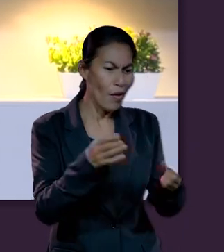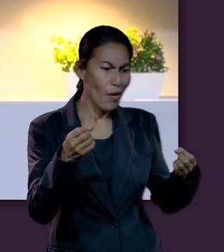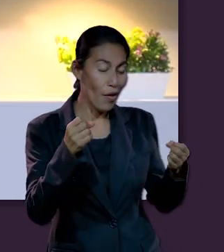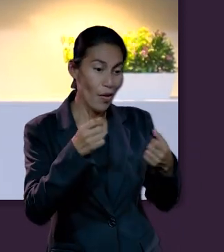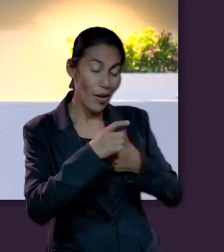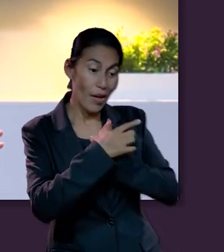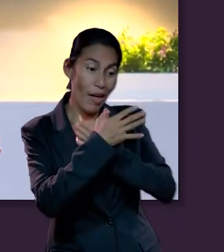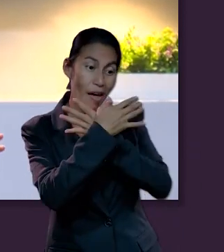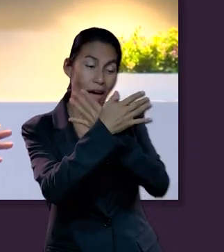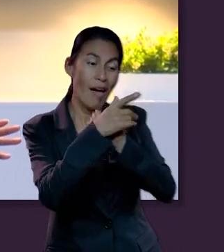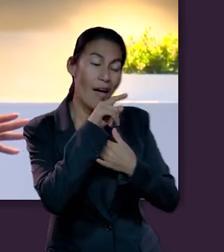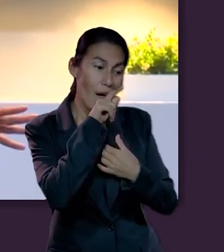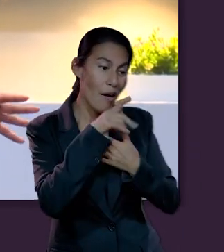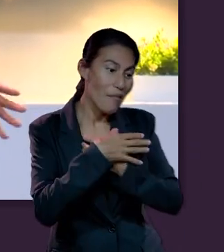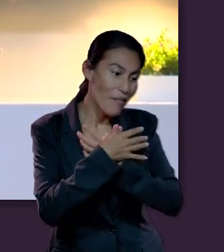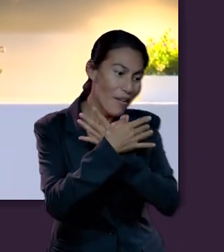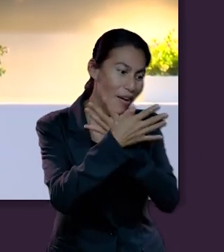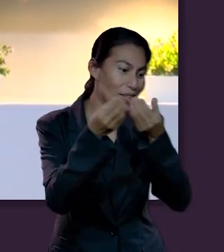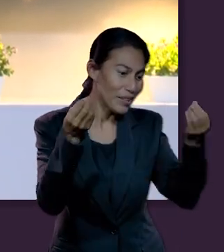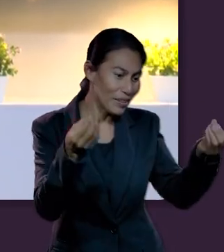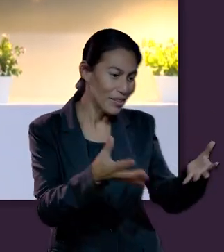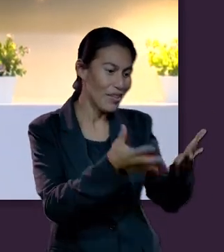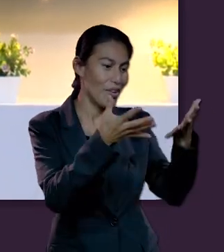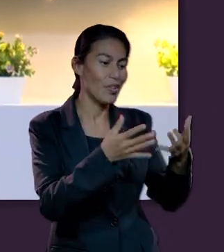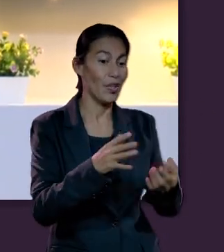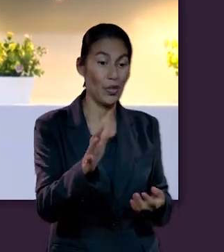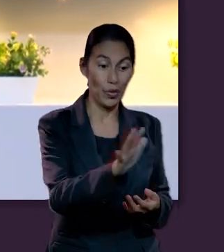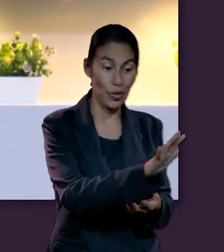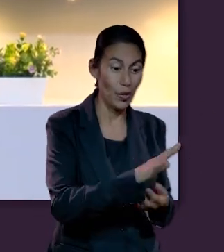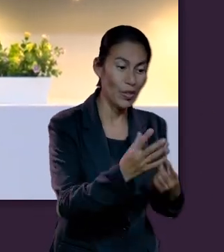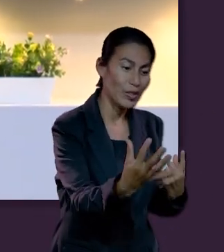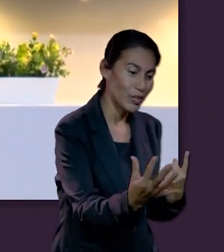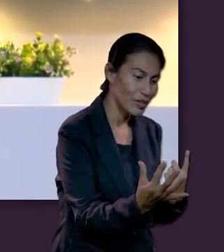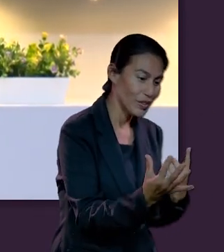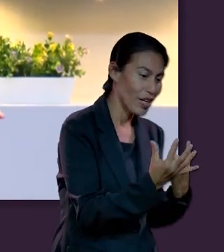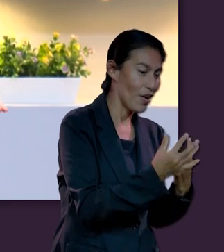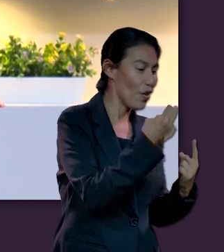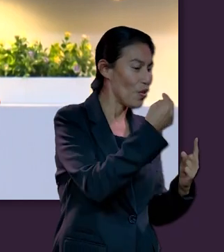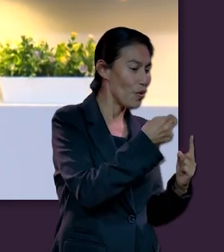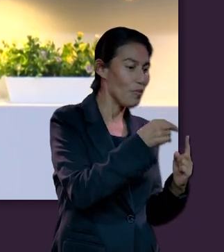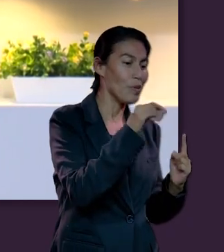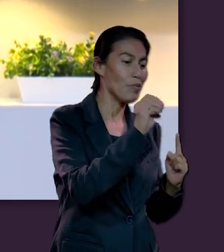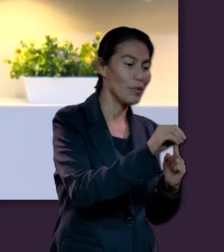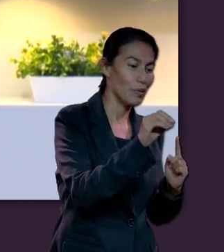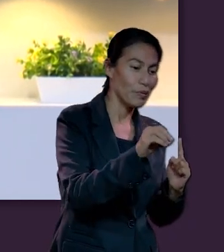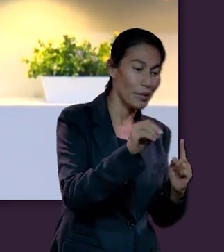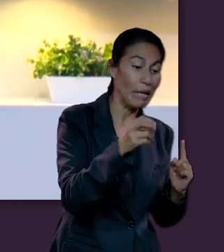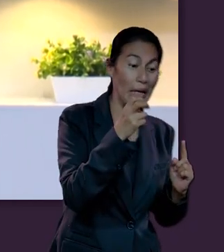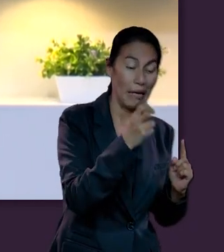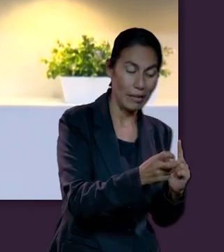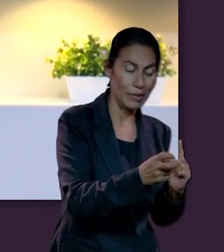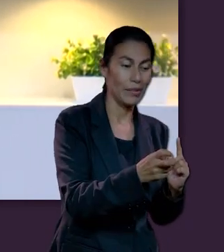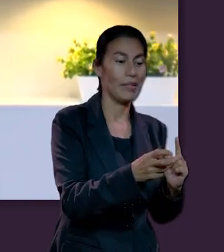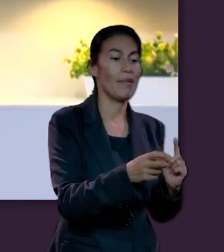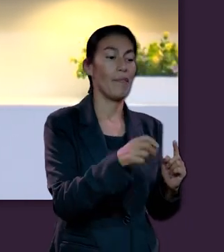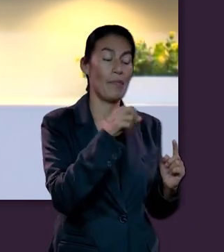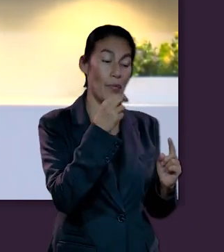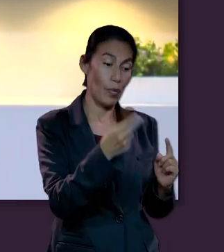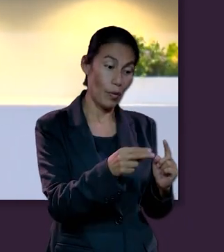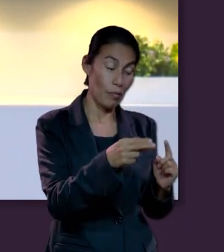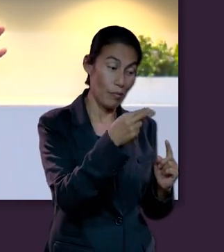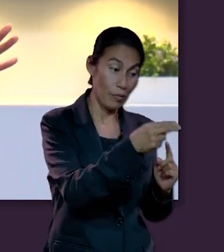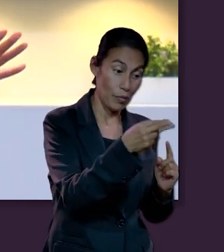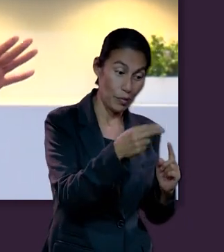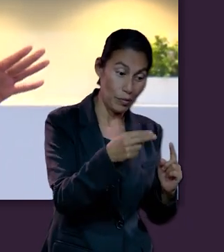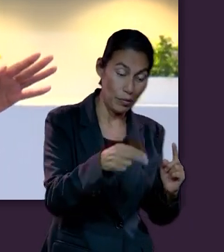y toda ave de los cielos, y las trajo a Adán para que viese cómo las había de llamar. Y todo lo que Adán